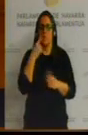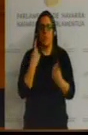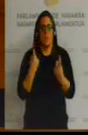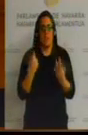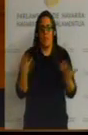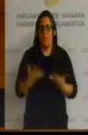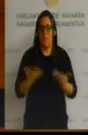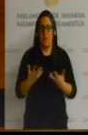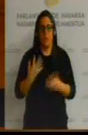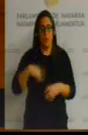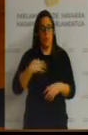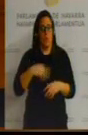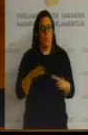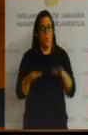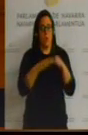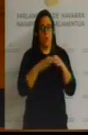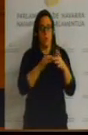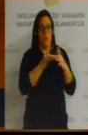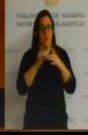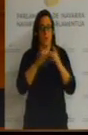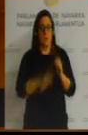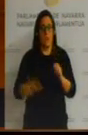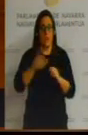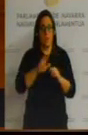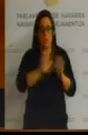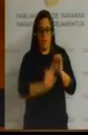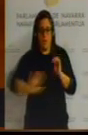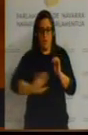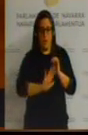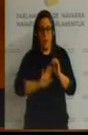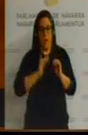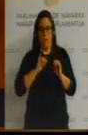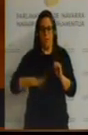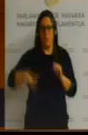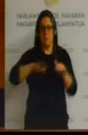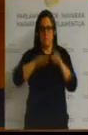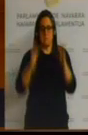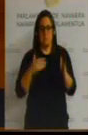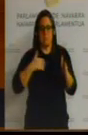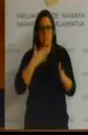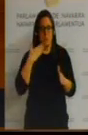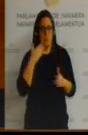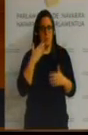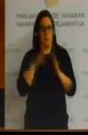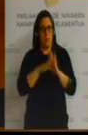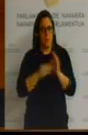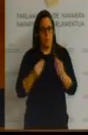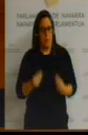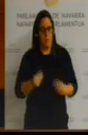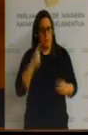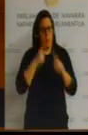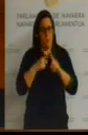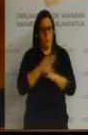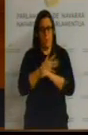único equipo en la élite nacional que existe en la Ribera disponga de unas instalaciones dignas y en condiciones para poder jugar y evitar